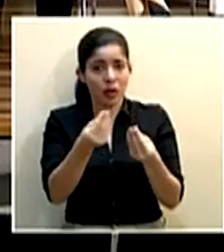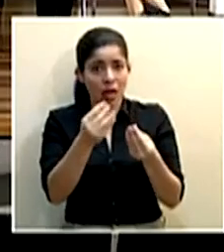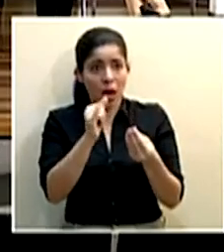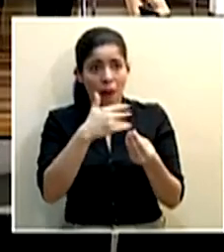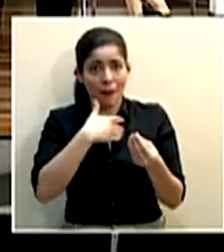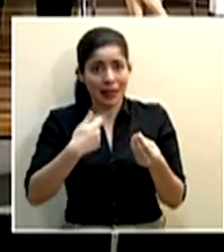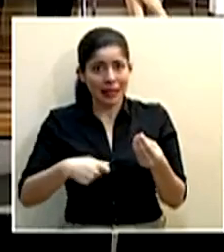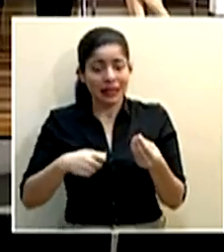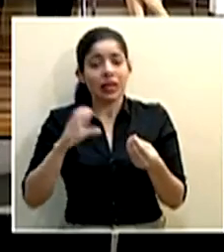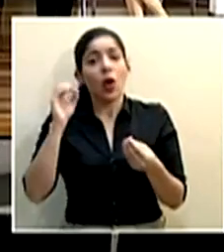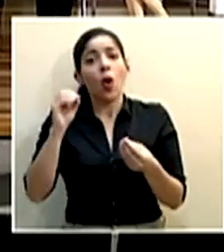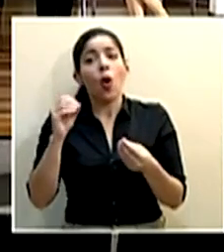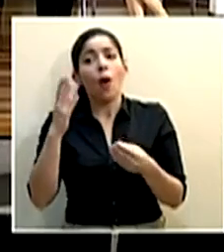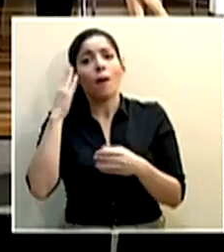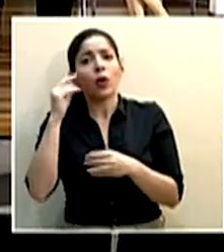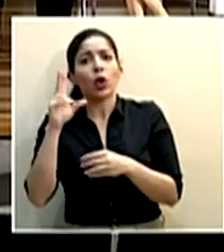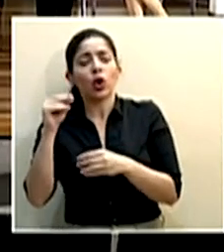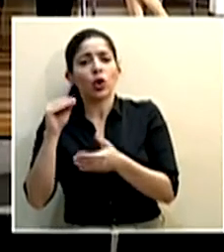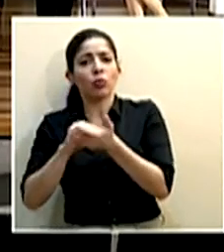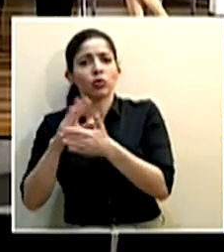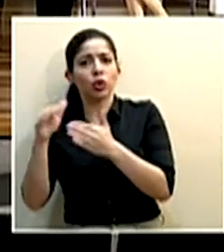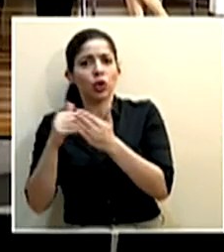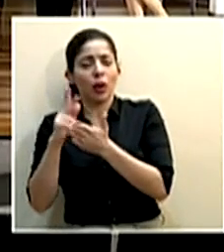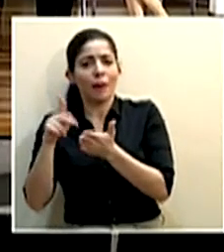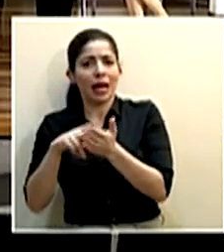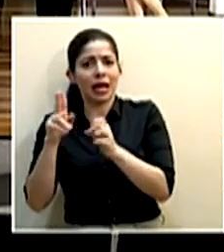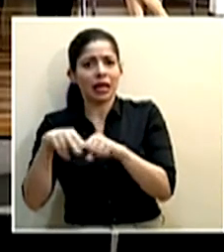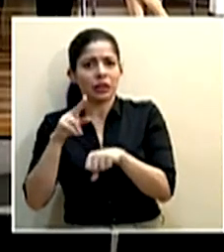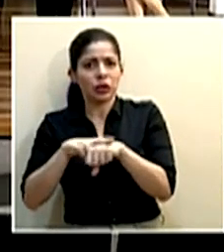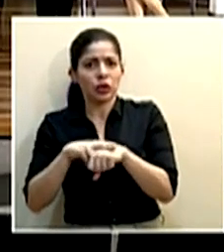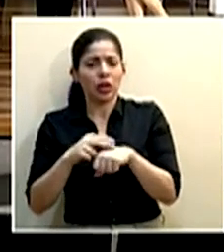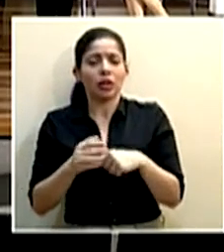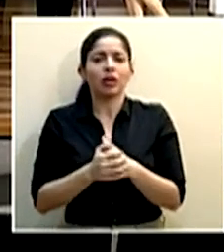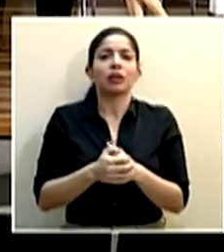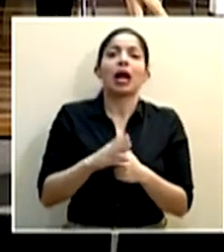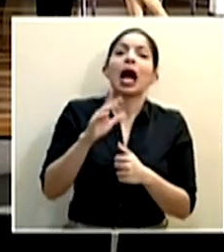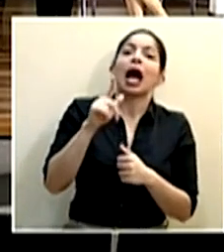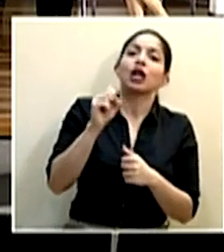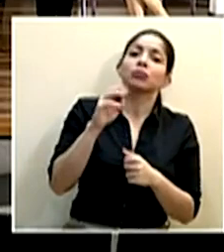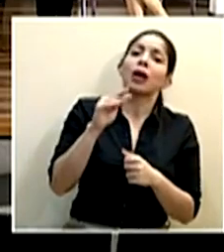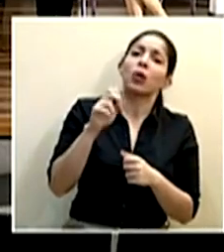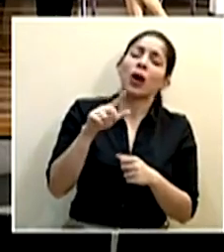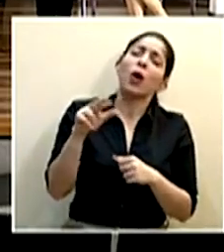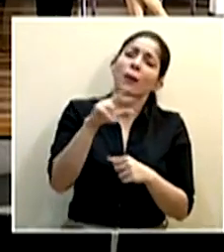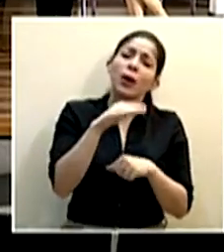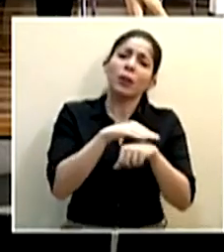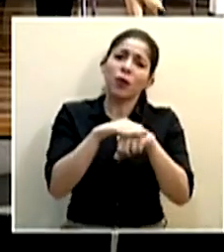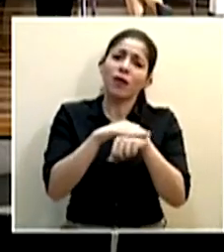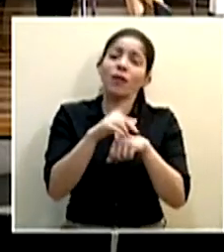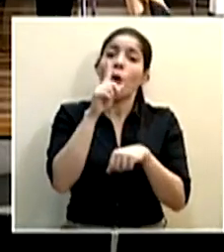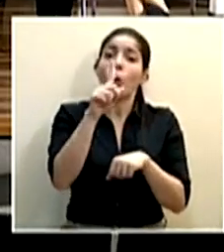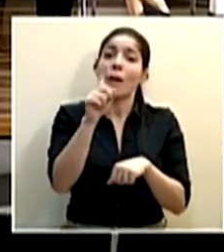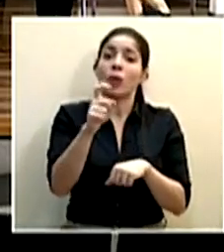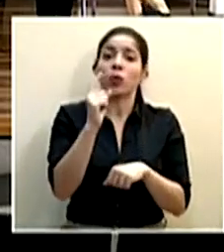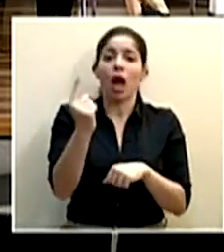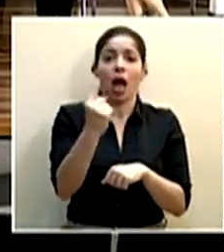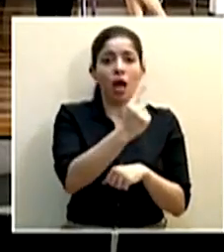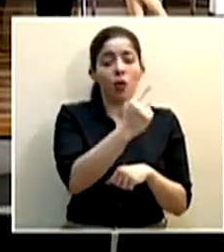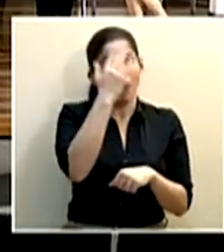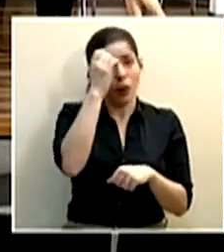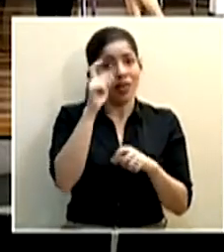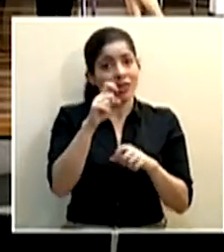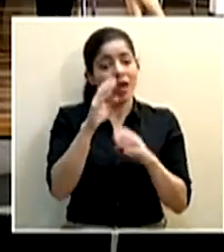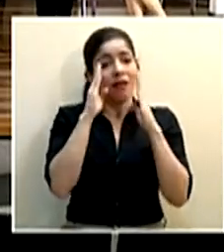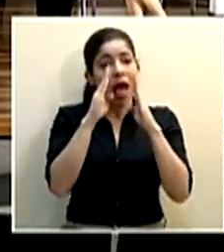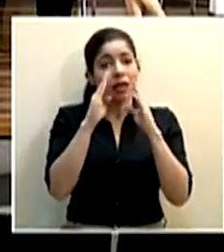presidencia o porque no se pusieron todos los parques nacionales en ese mapa. Don Carlos Manuel, y por favor, colegas, una consulta, porque debemos también atender